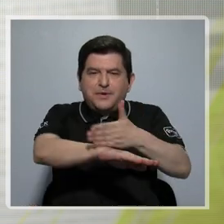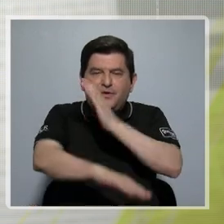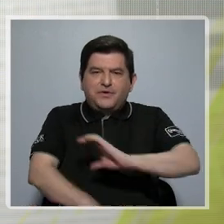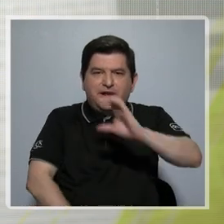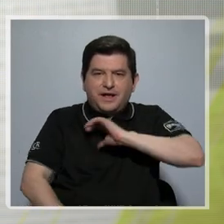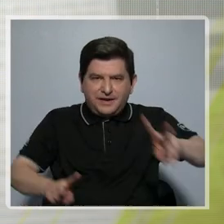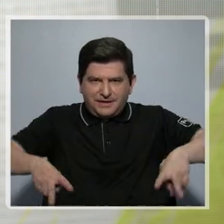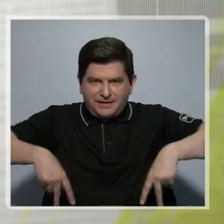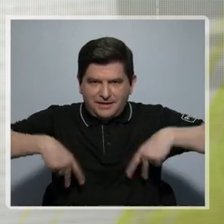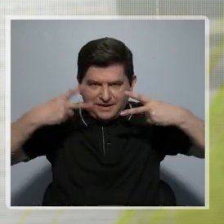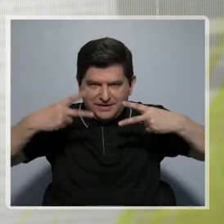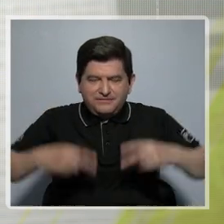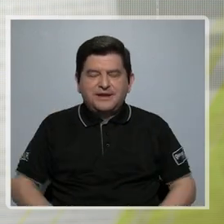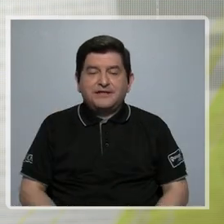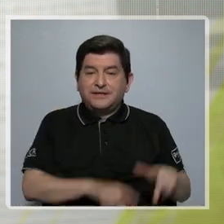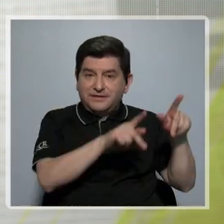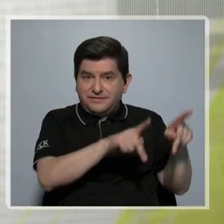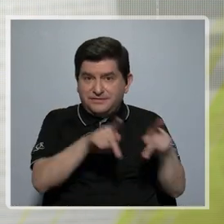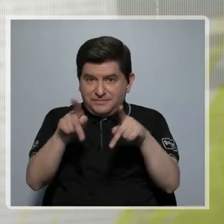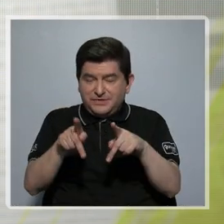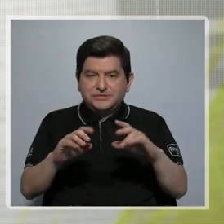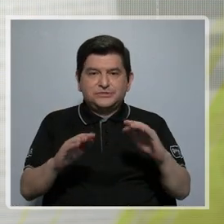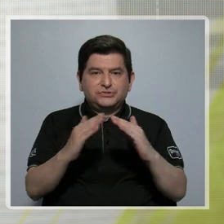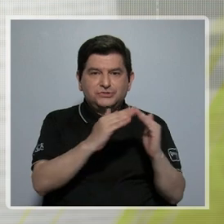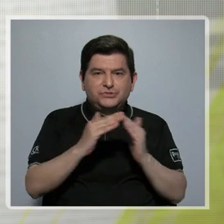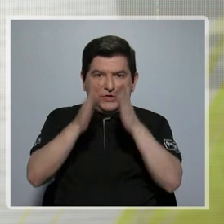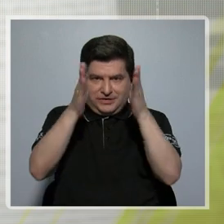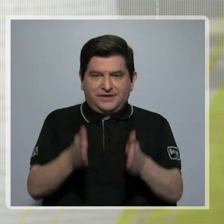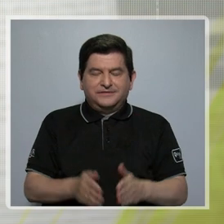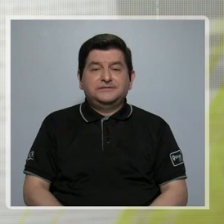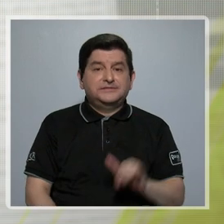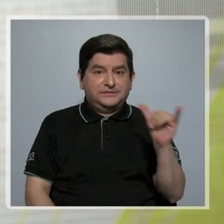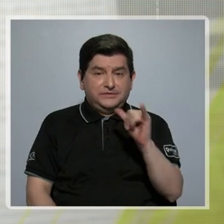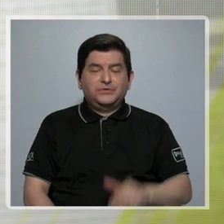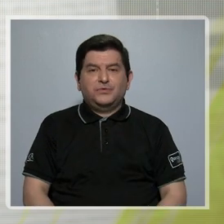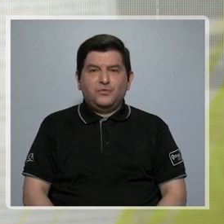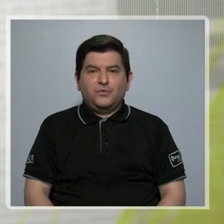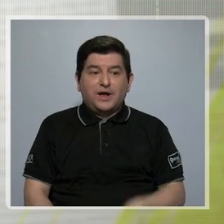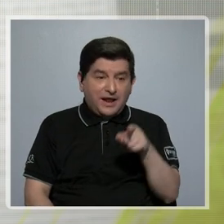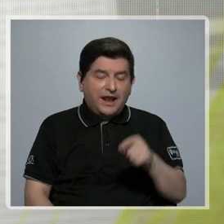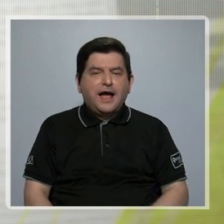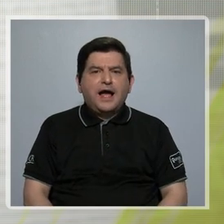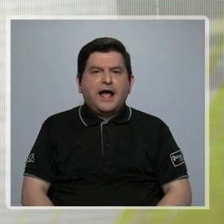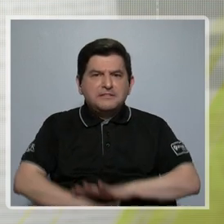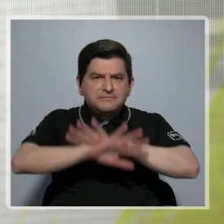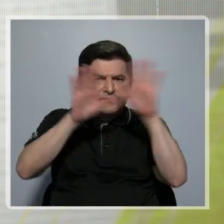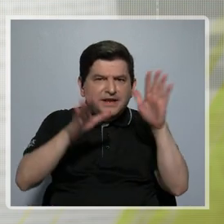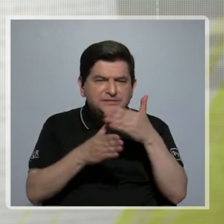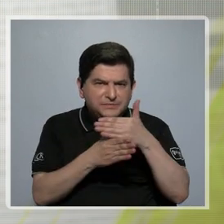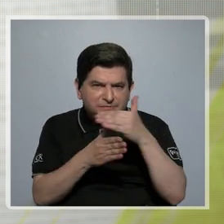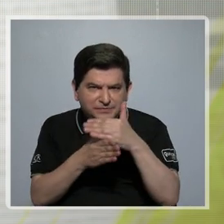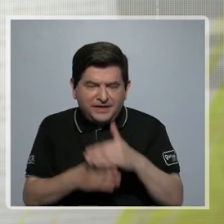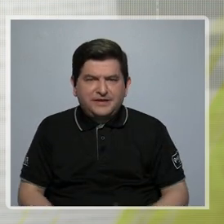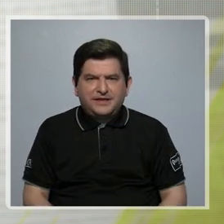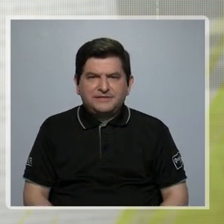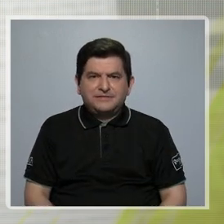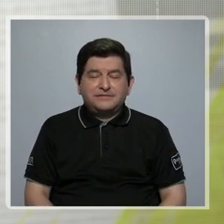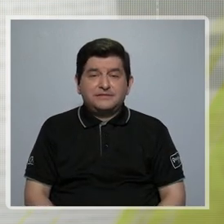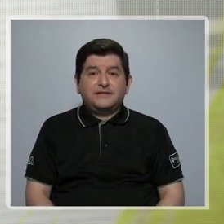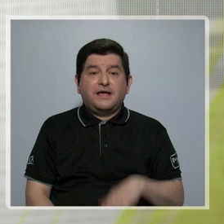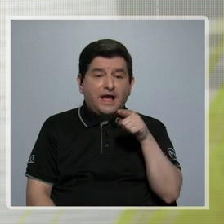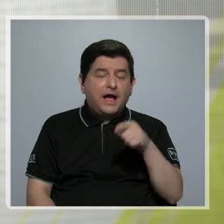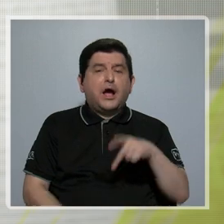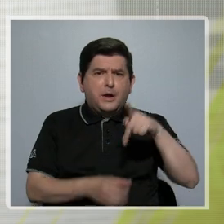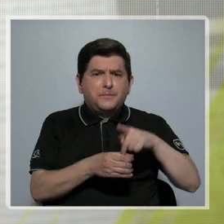mejorar la calidad de vida definitivamente de las personas ciudadanas. También que la asignación sea transparente, que sea una asignación